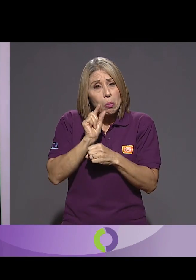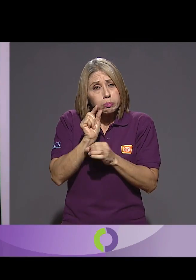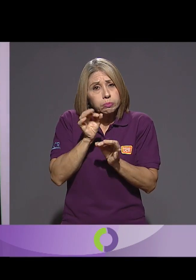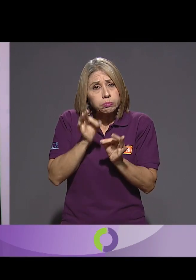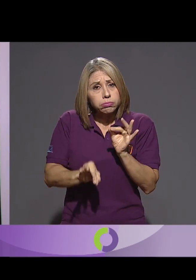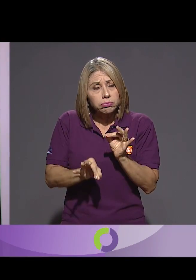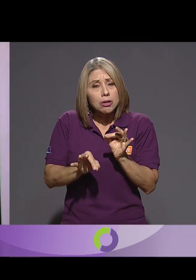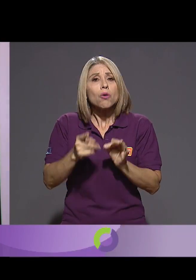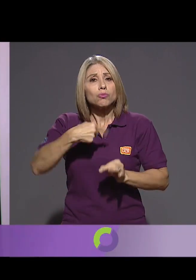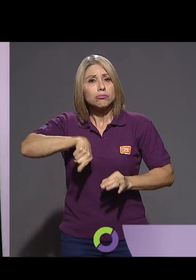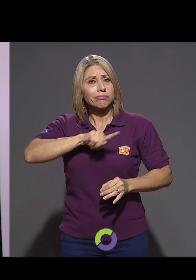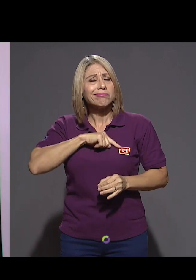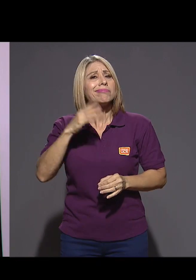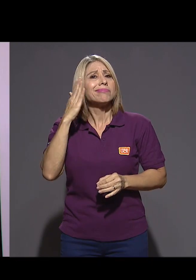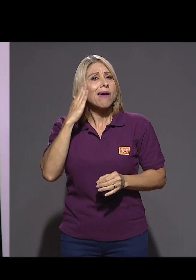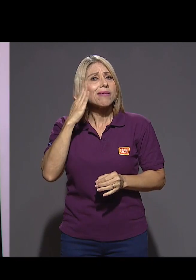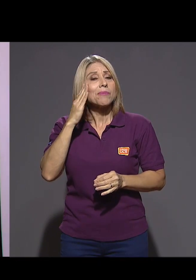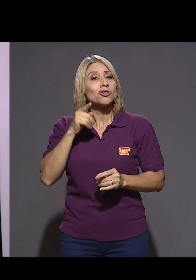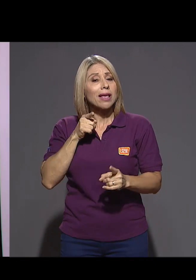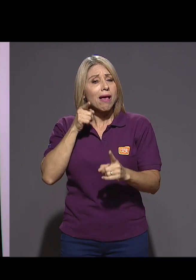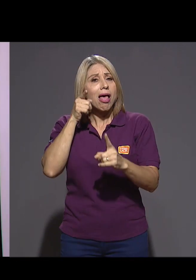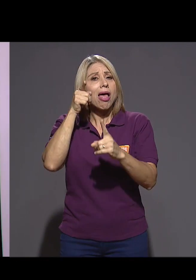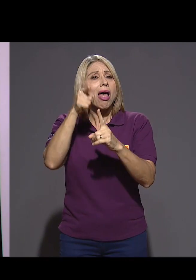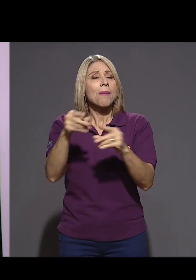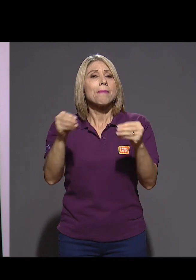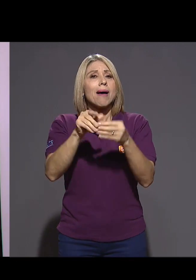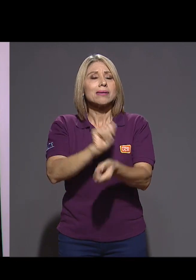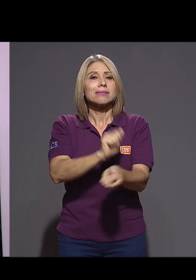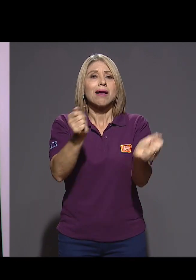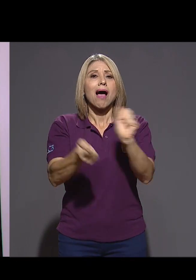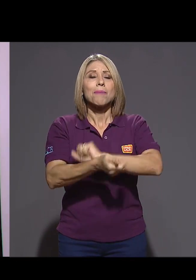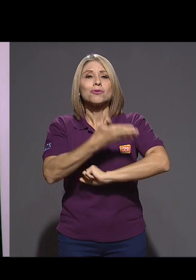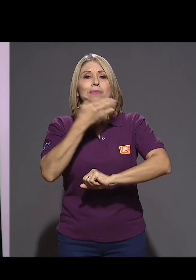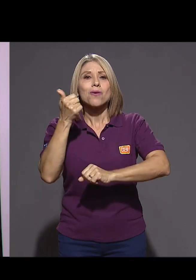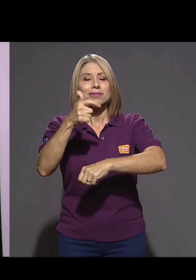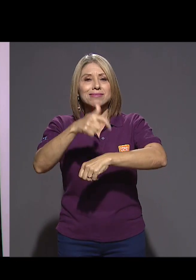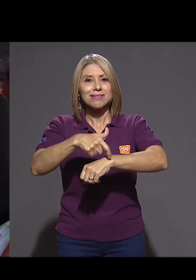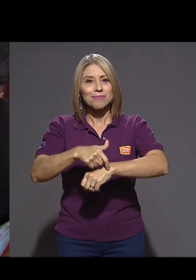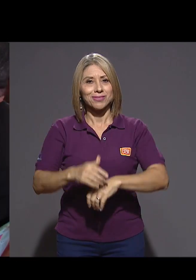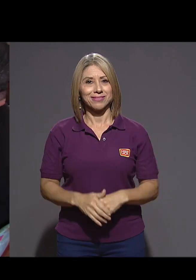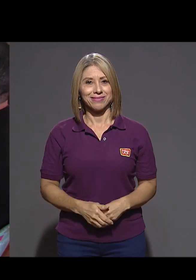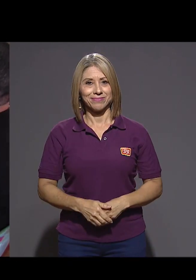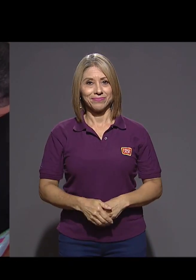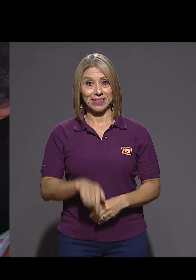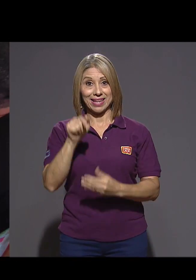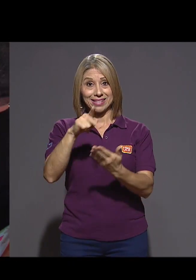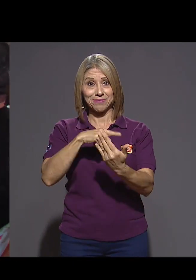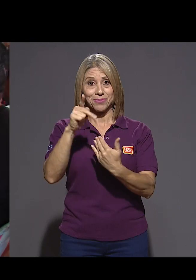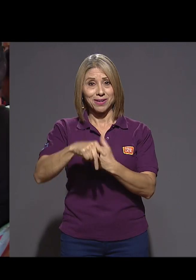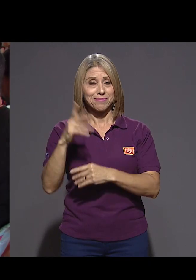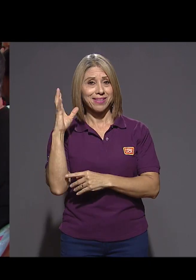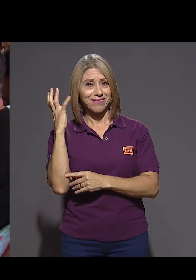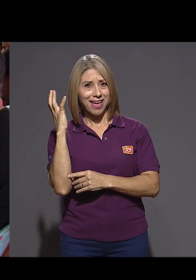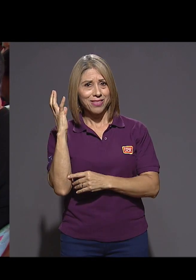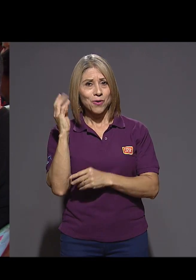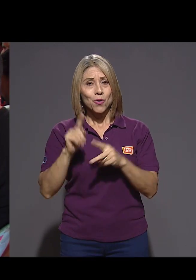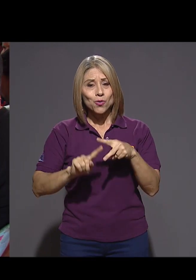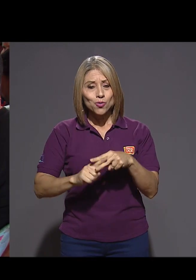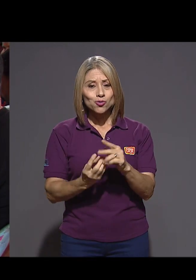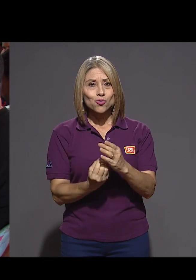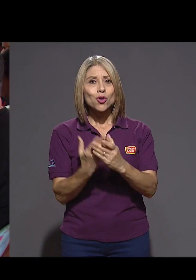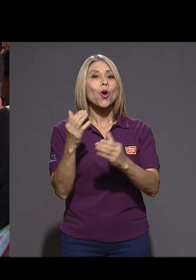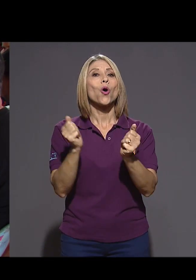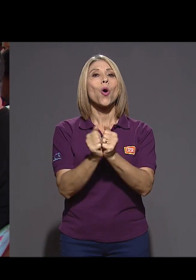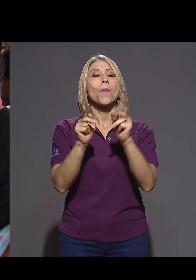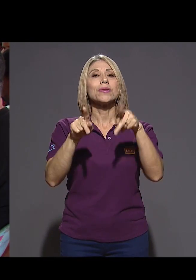pequeño que damos, sabemos que vamos hacia mayores cambios y hacia mejores tiempos. Este programa de radio